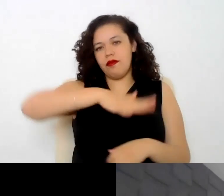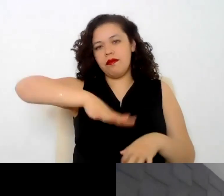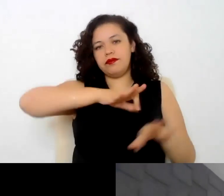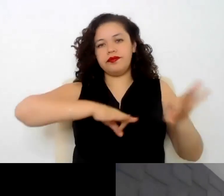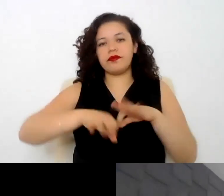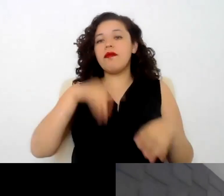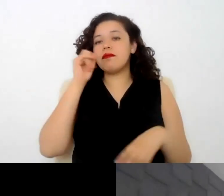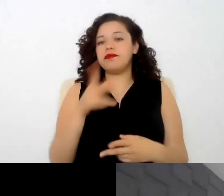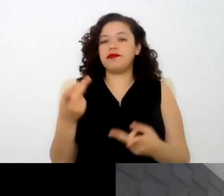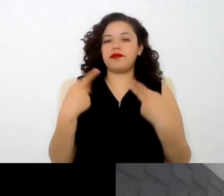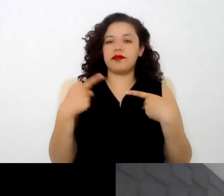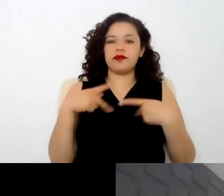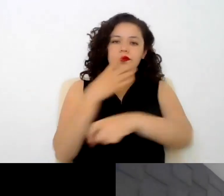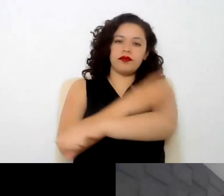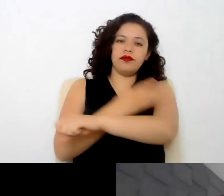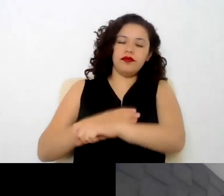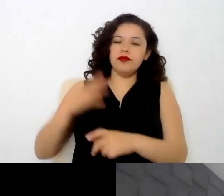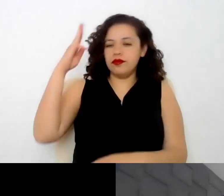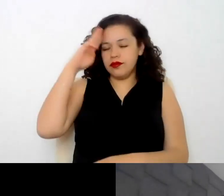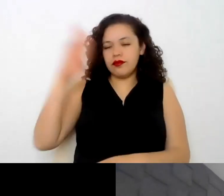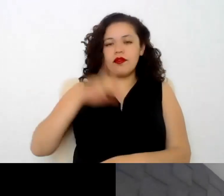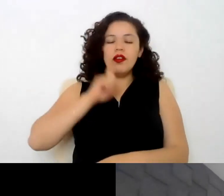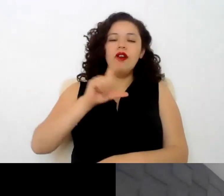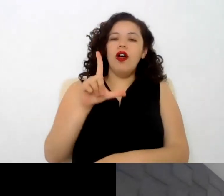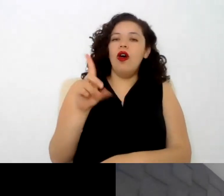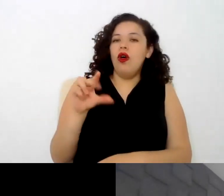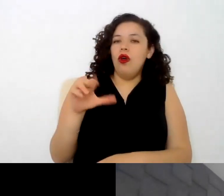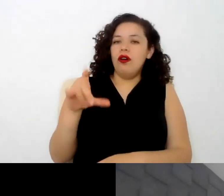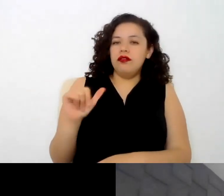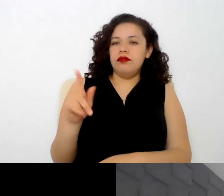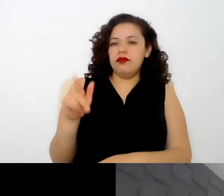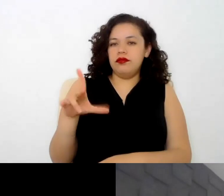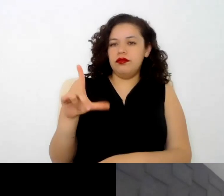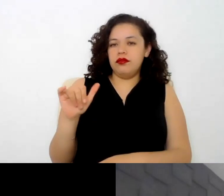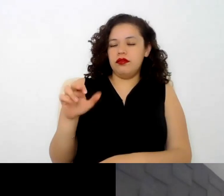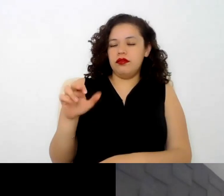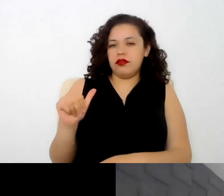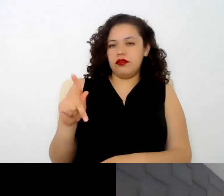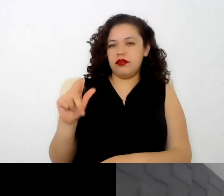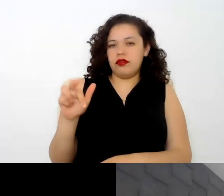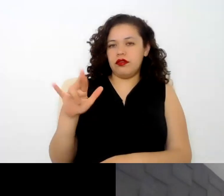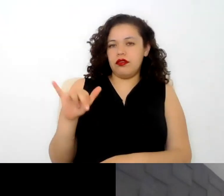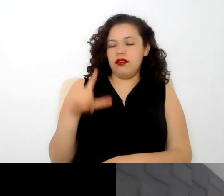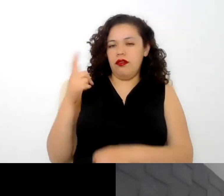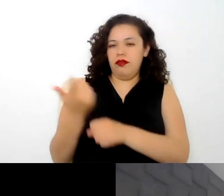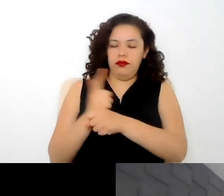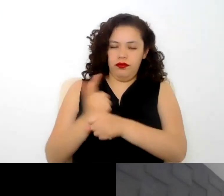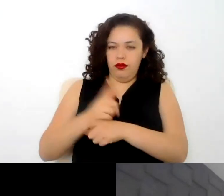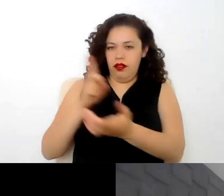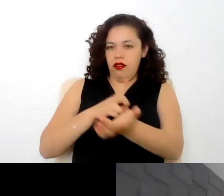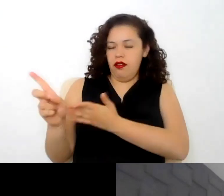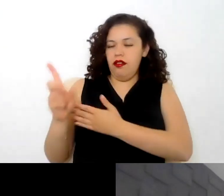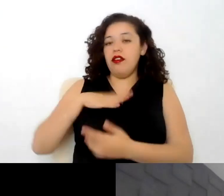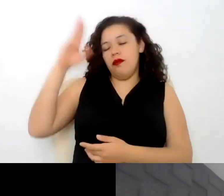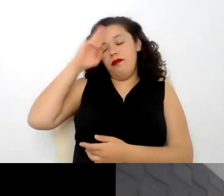contamos con la presencia de la maestra Dulce Paulina Paricio Luna. Ella es egresada de la licenciatura en Derecho y cuenta con una